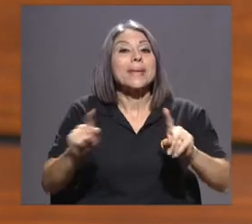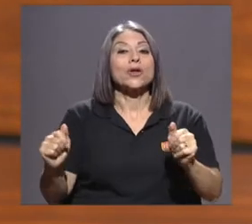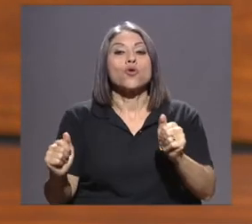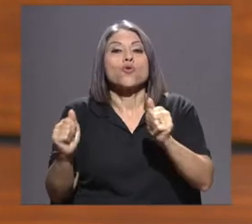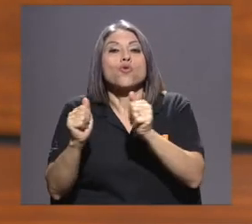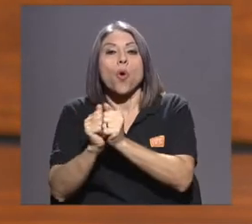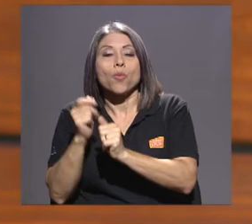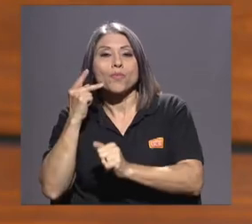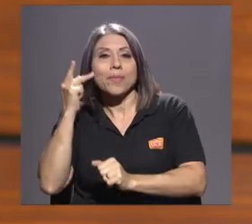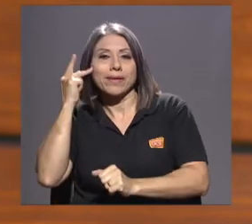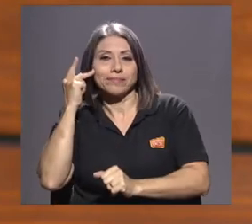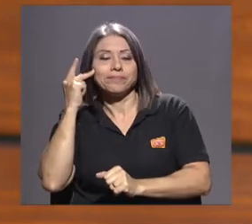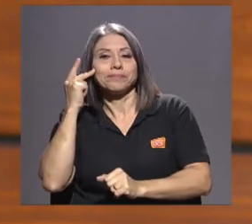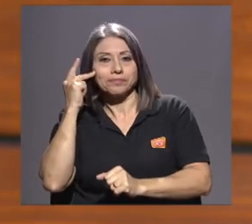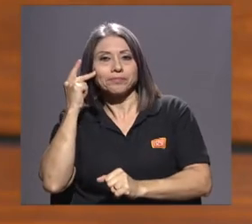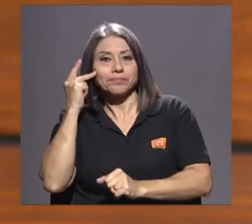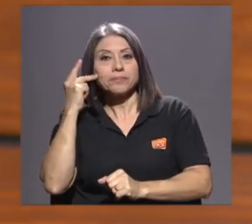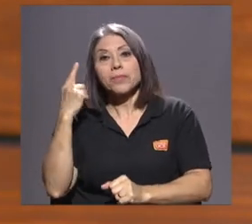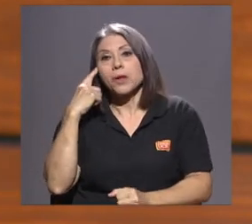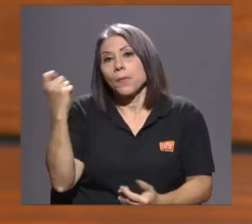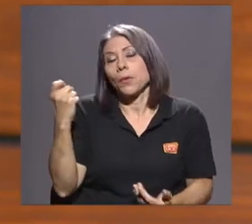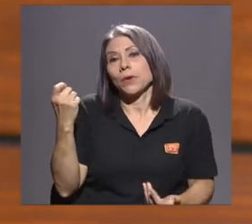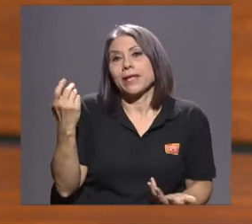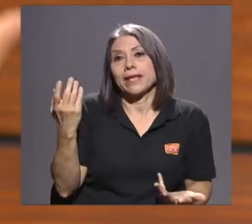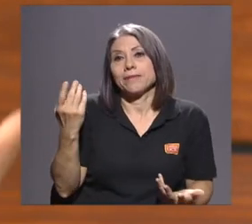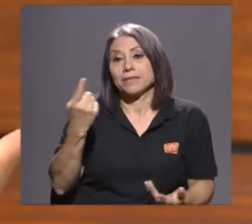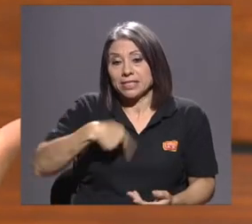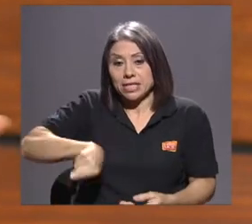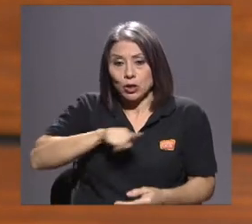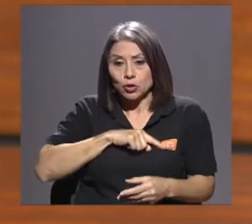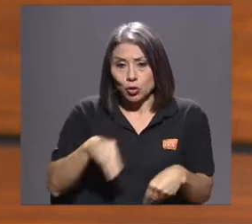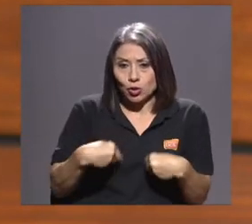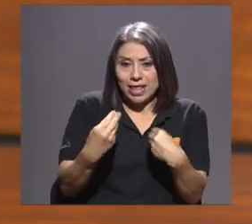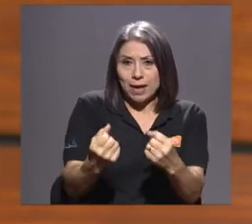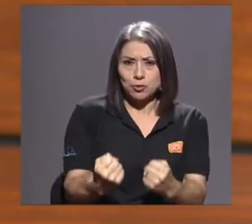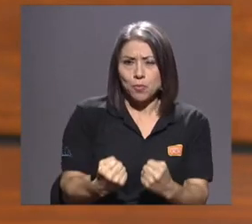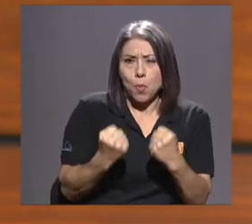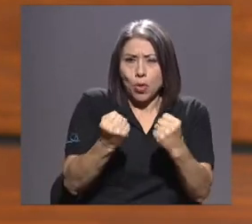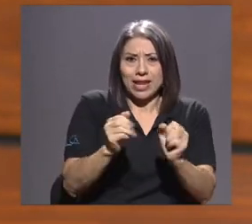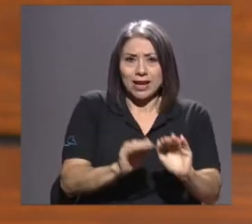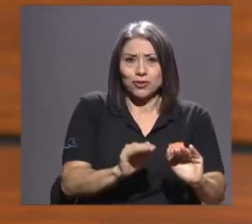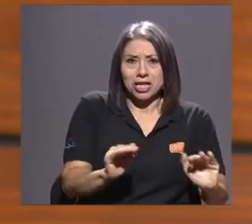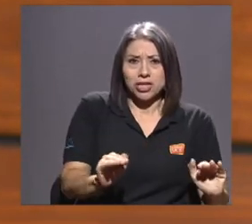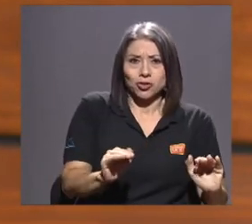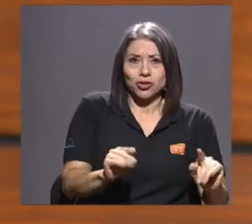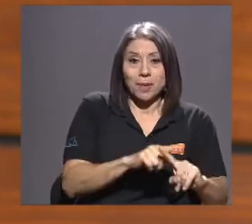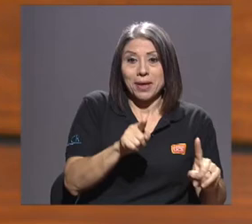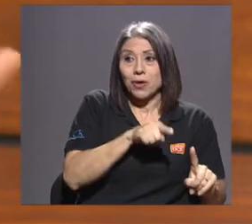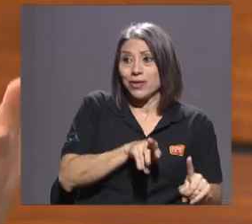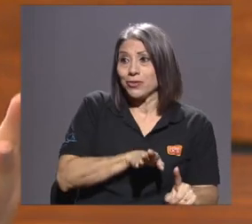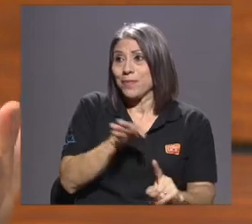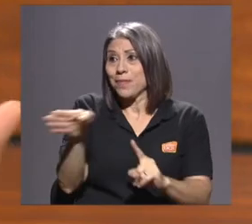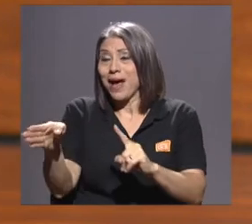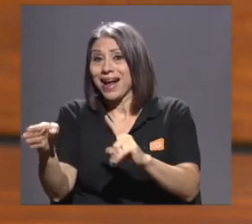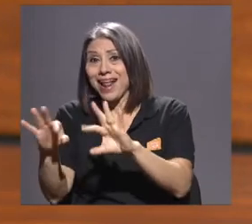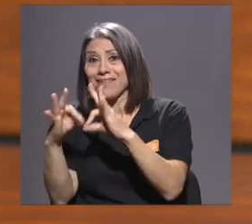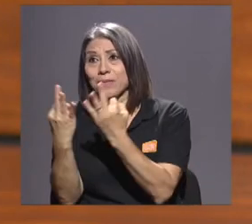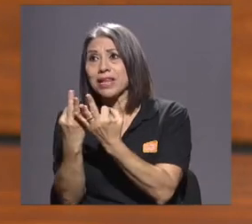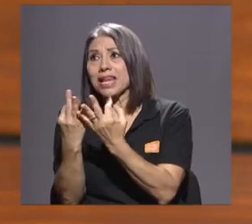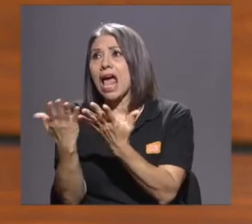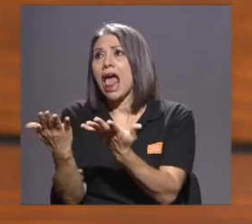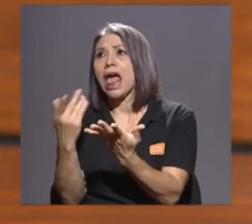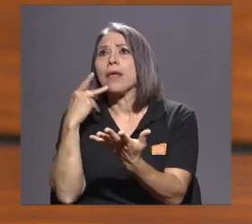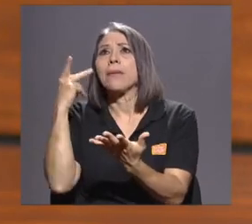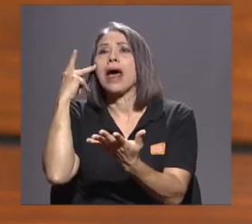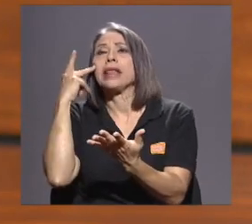papás. Porque de nada sirve que empoderemos a los chicos y cuando lleguen a sus hogares topan con una serie de mitos.